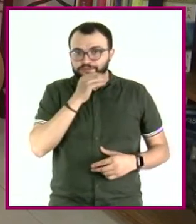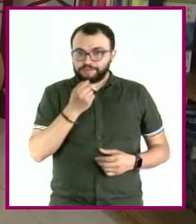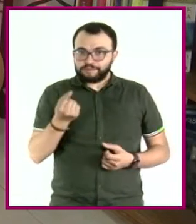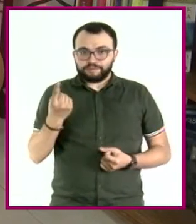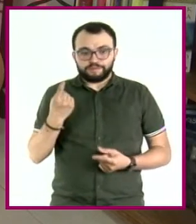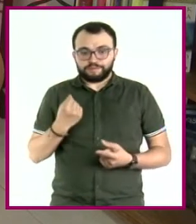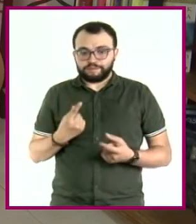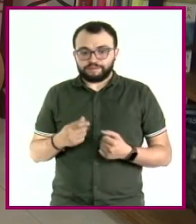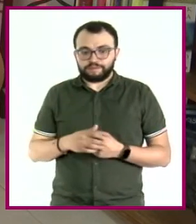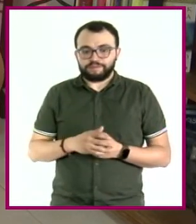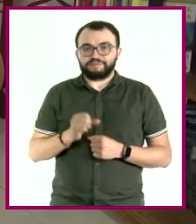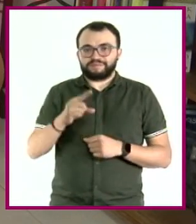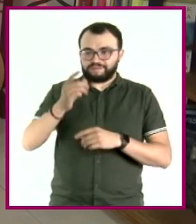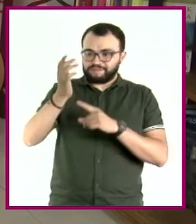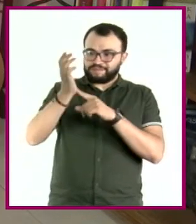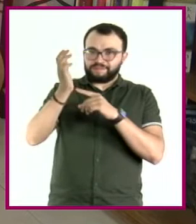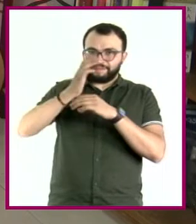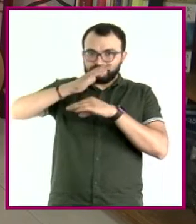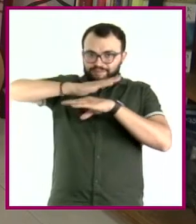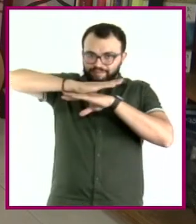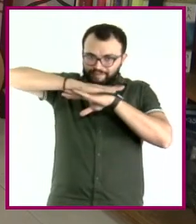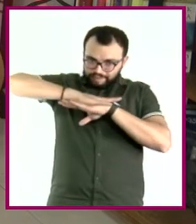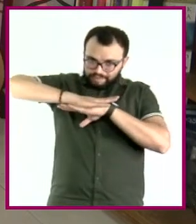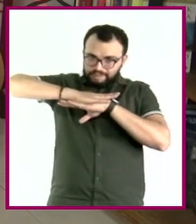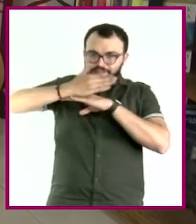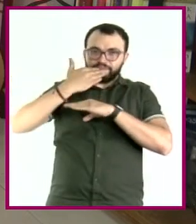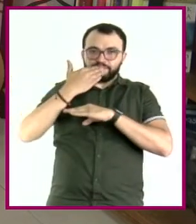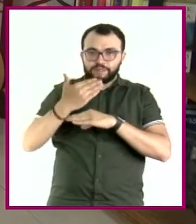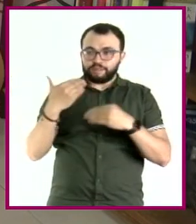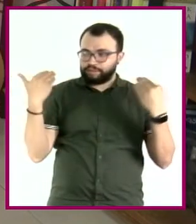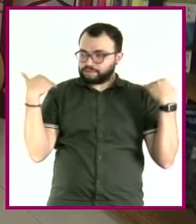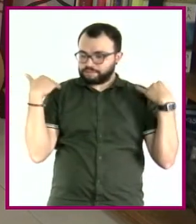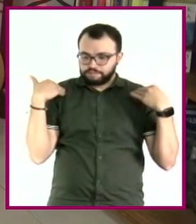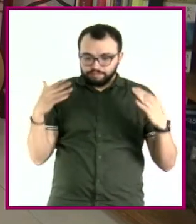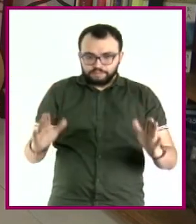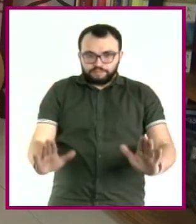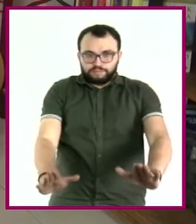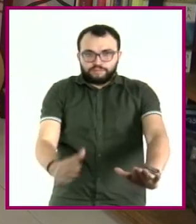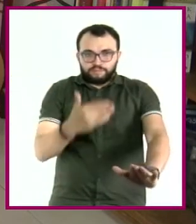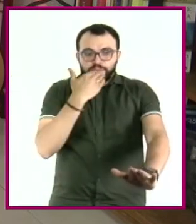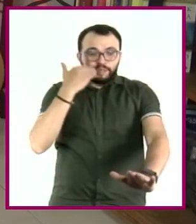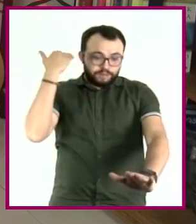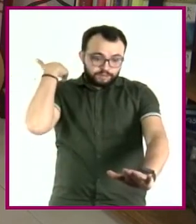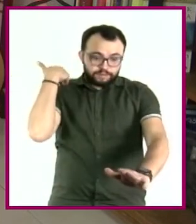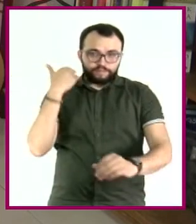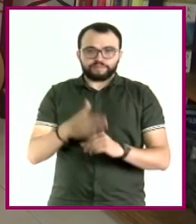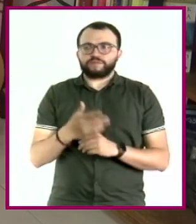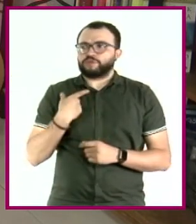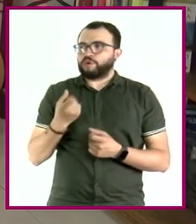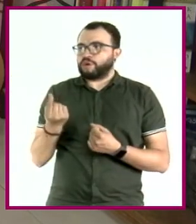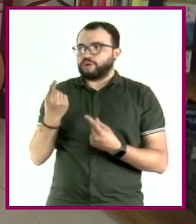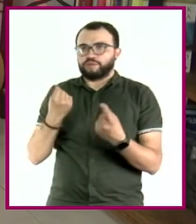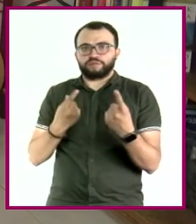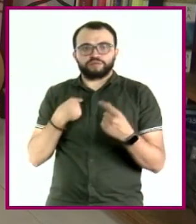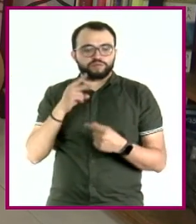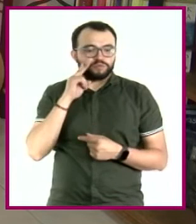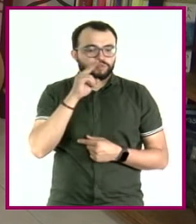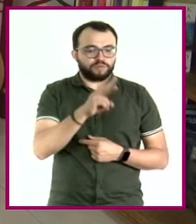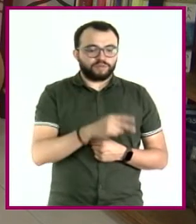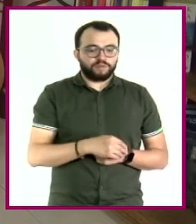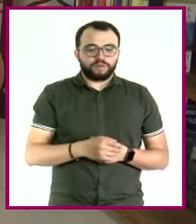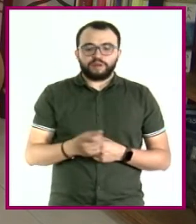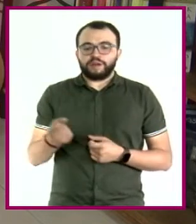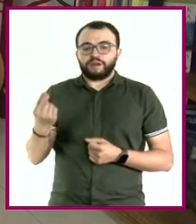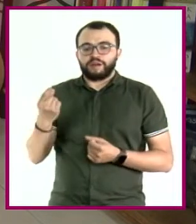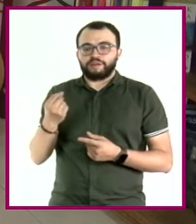esta forma. Con los talones en un piso, con los hombros, con la espalda. Lo que veo de repente en algunas clases es que los